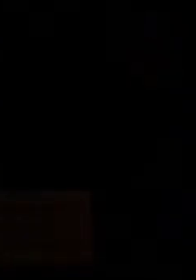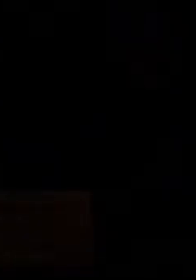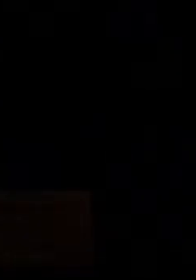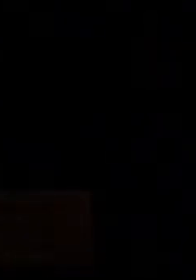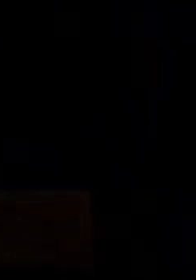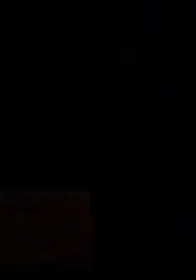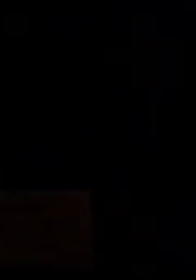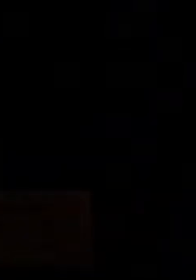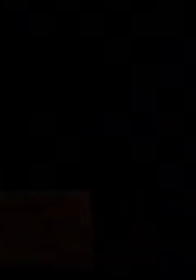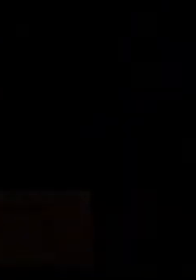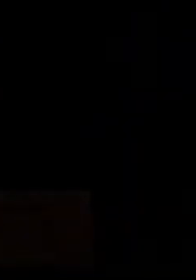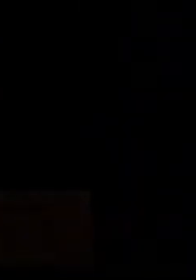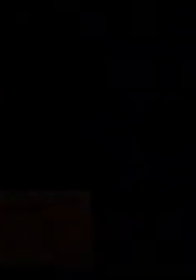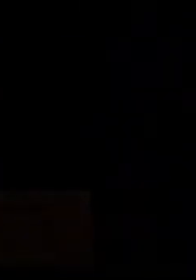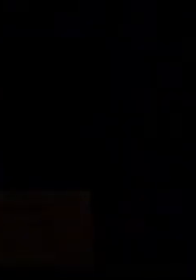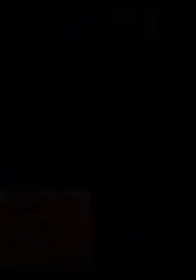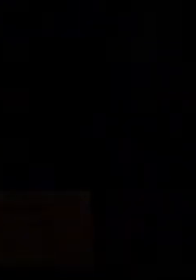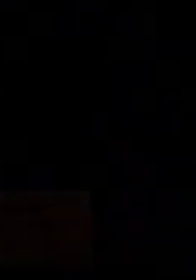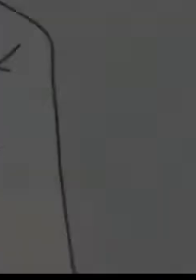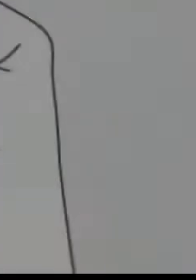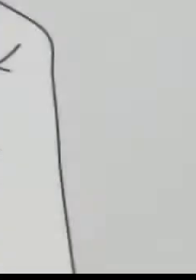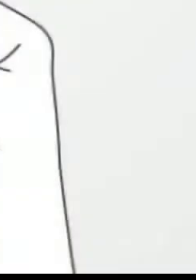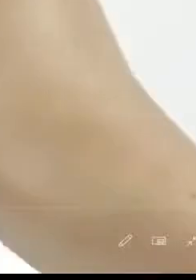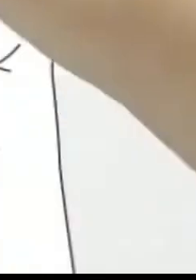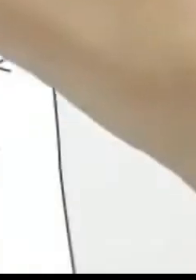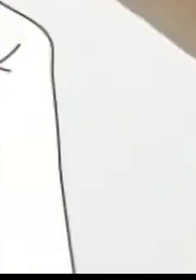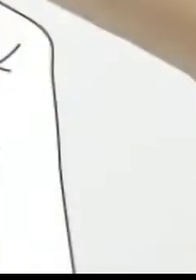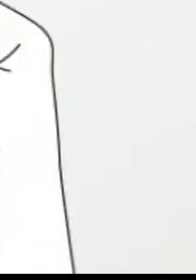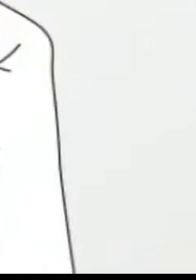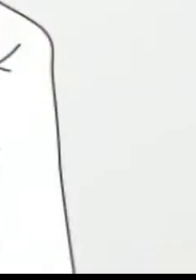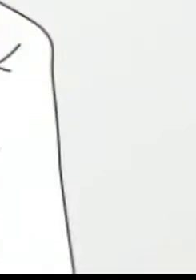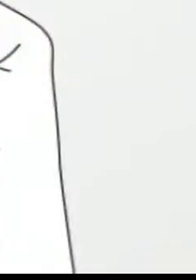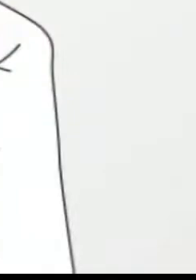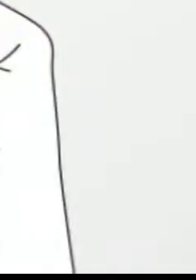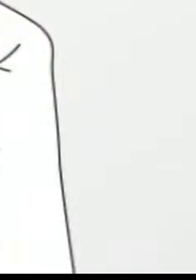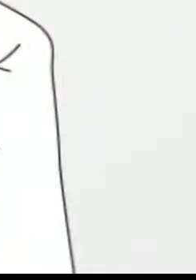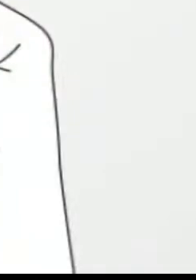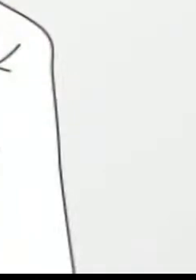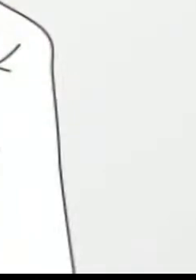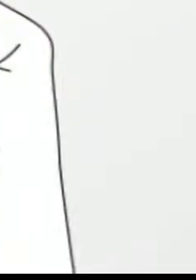La policía municipal de Madrid y la accesibilidad.